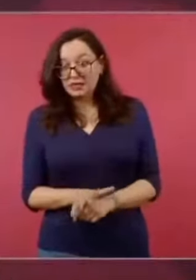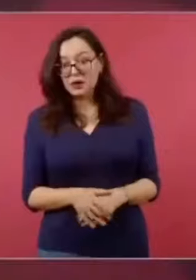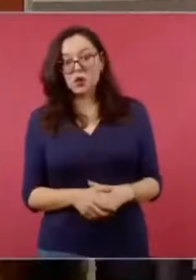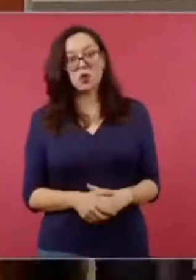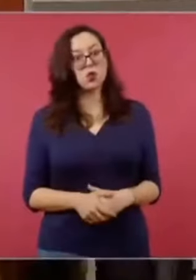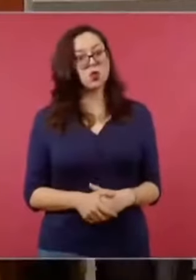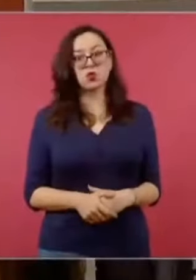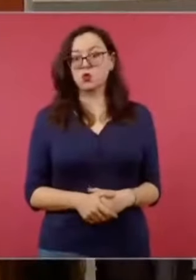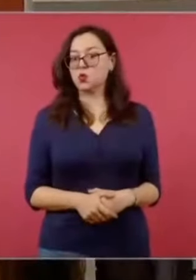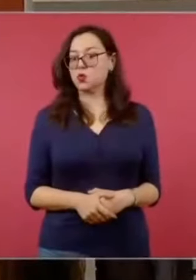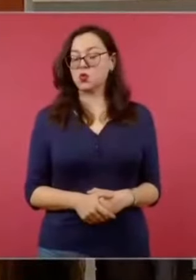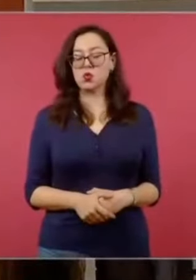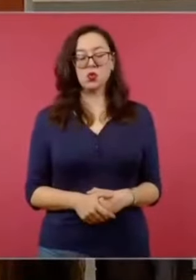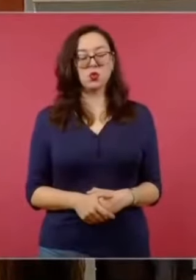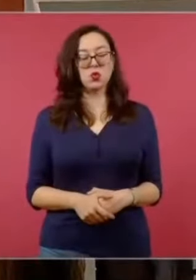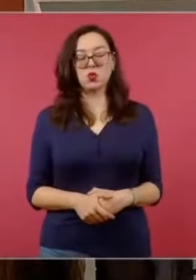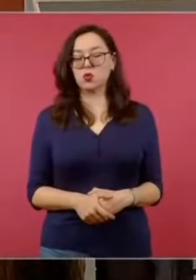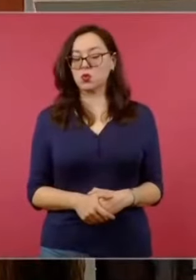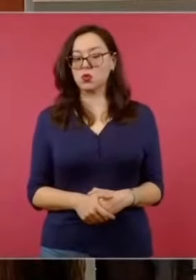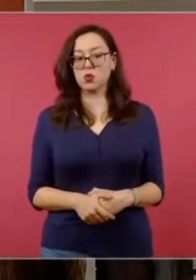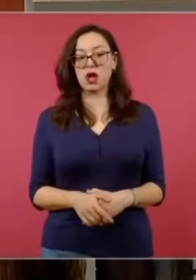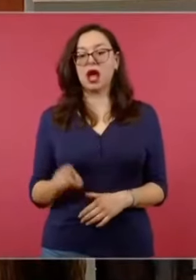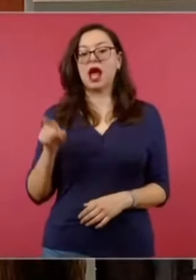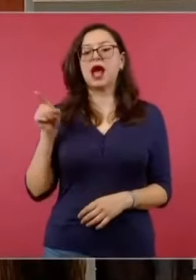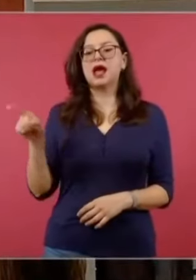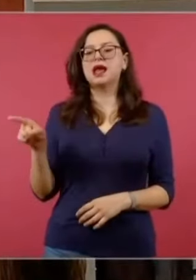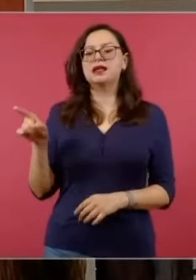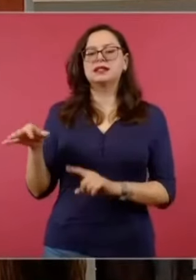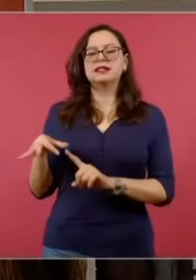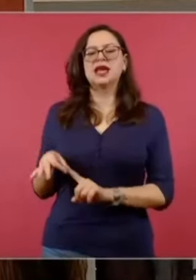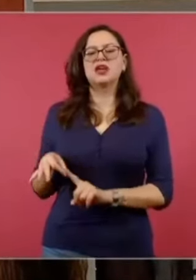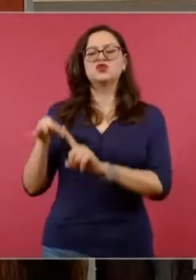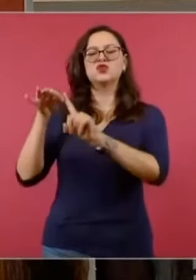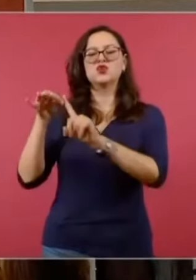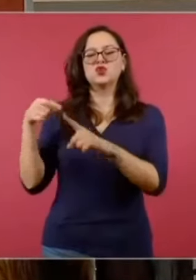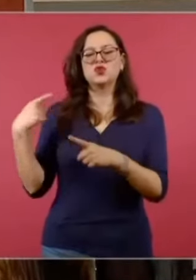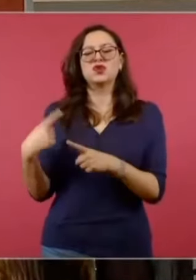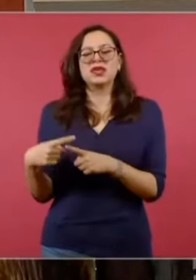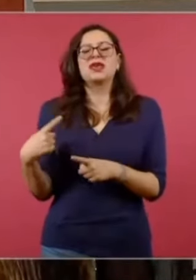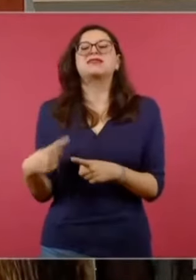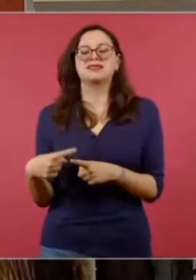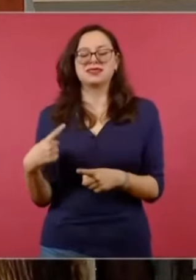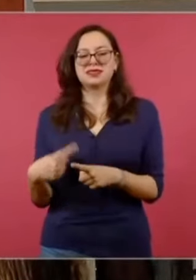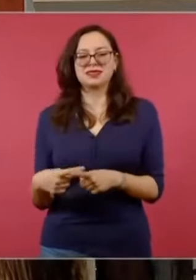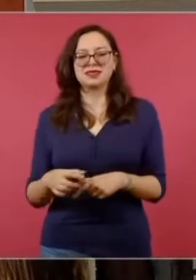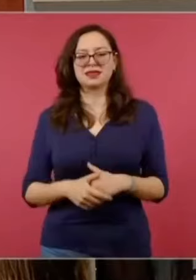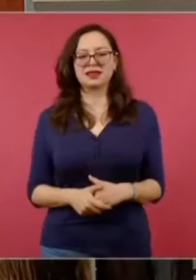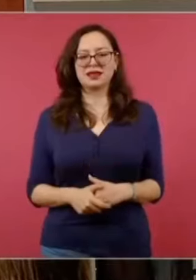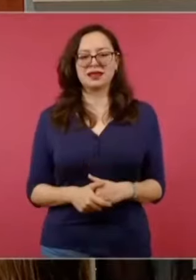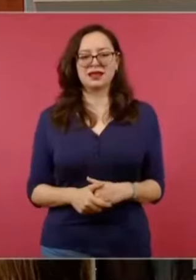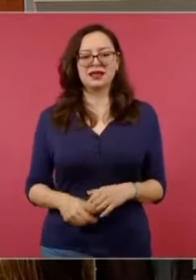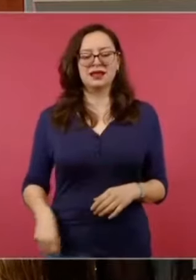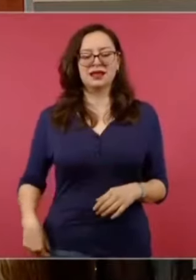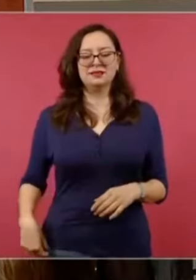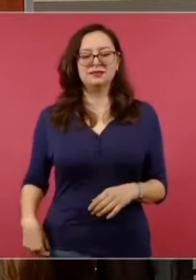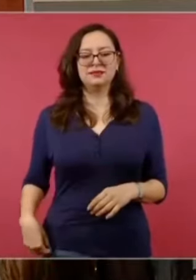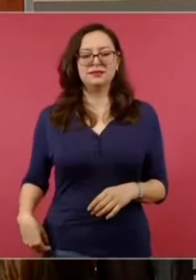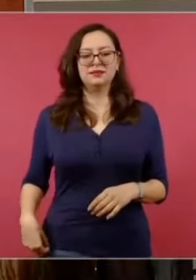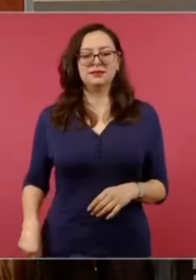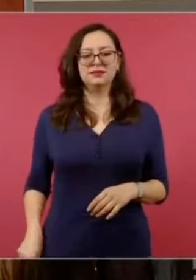Vamos a ver quién nominó al ministro Luis María Aguilar. A me pasan por favor la foto.